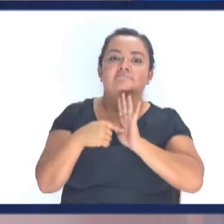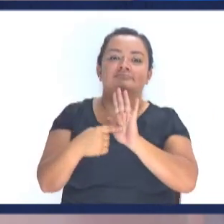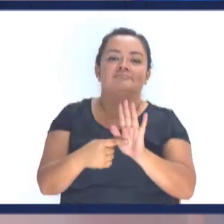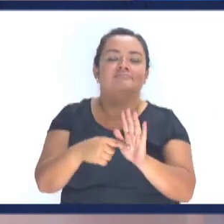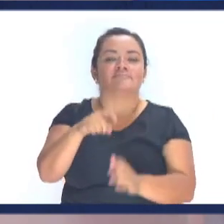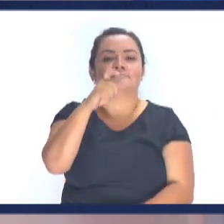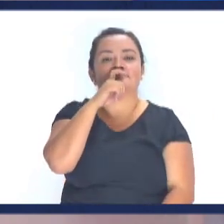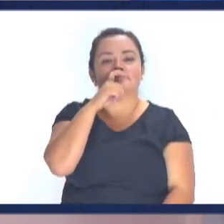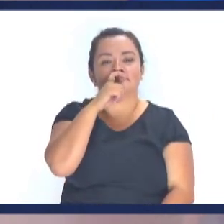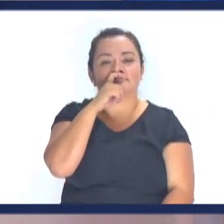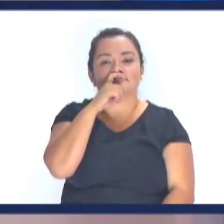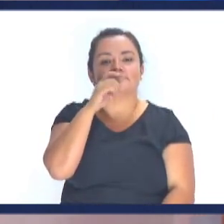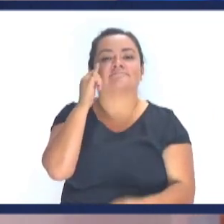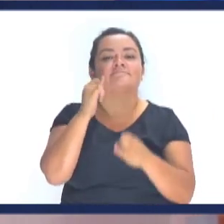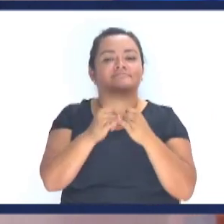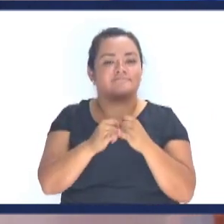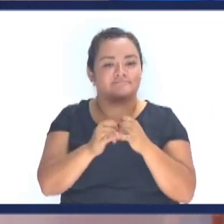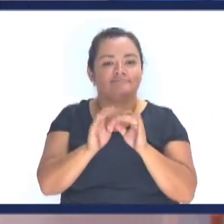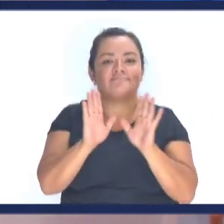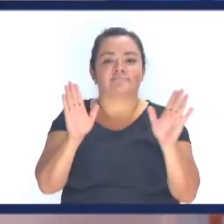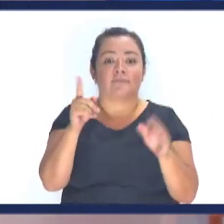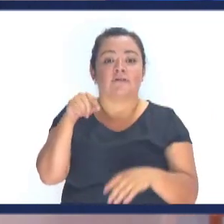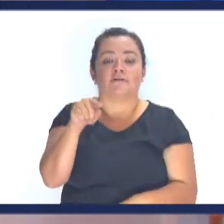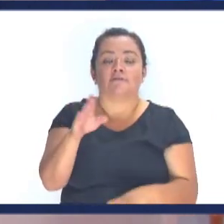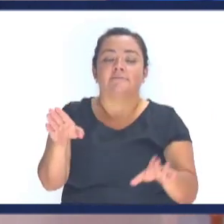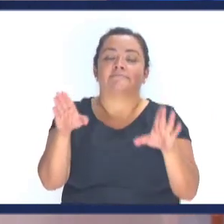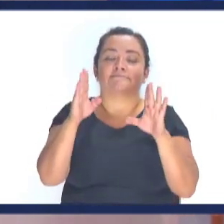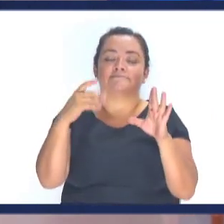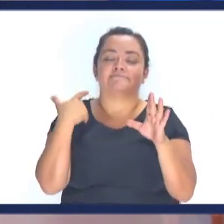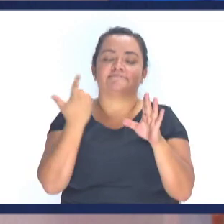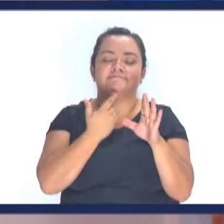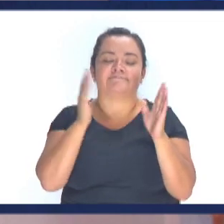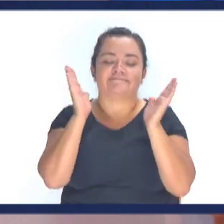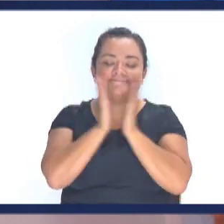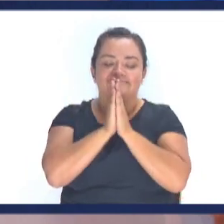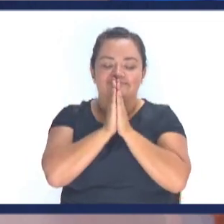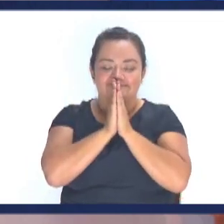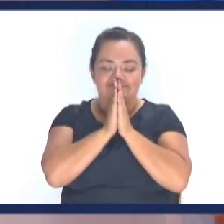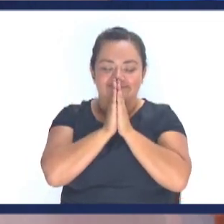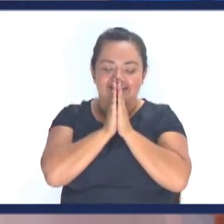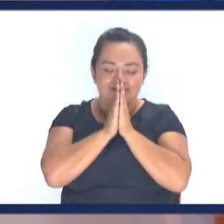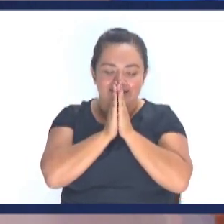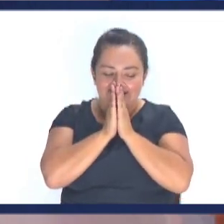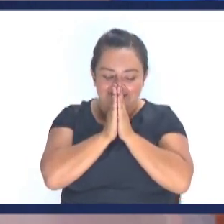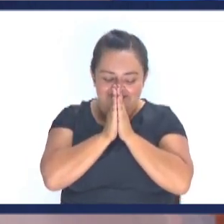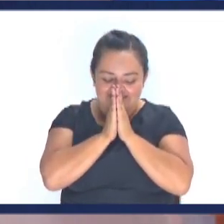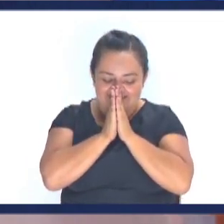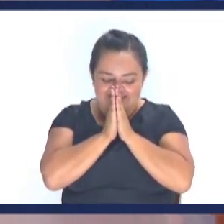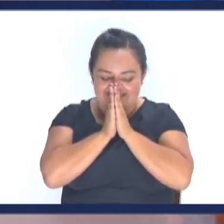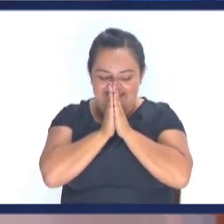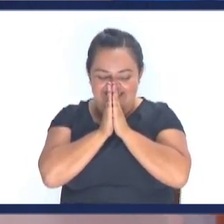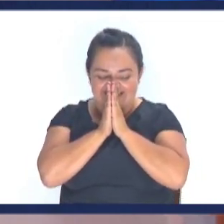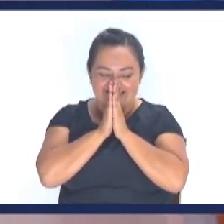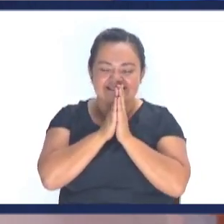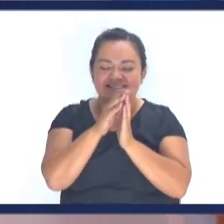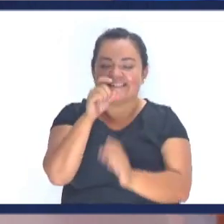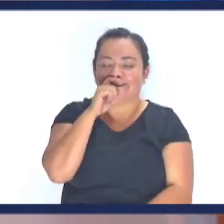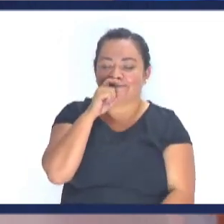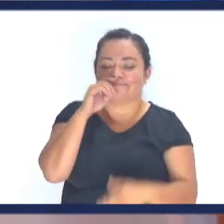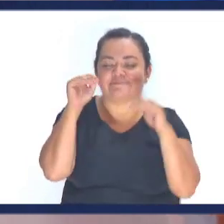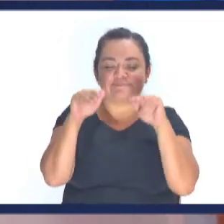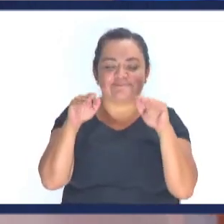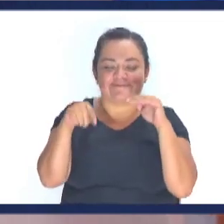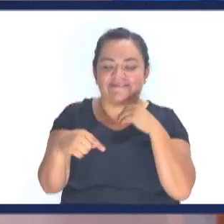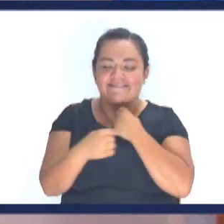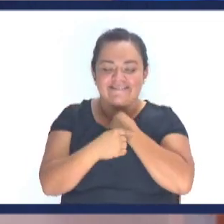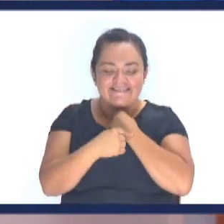revelar Al Padre Termino diciendo El que tienes Para el que oiga Vamos a hablar En esta hora Gloria a Cristo Padre gracias Por estos